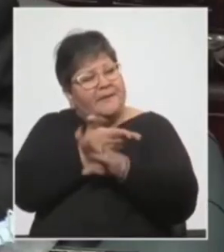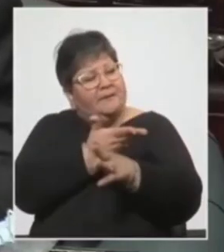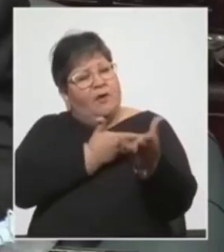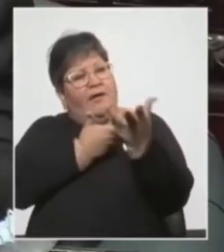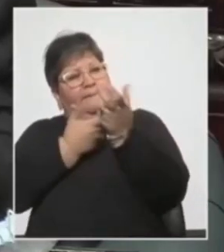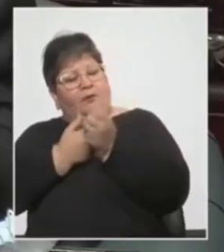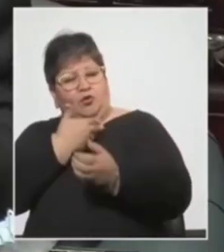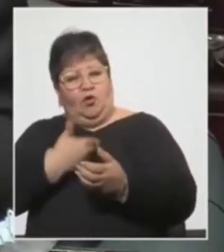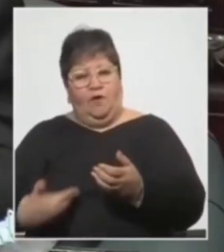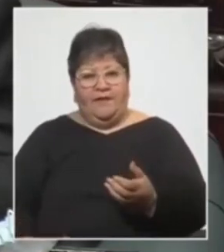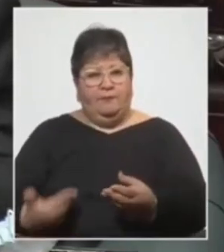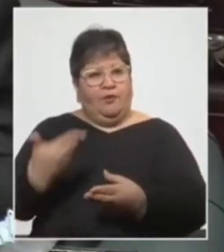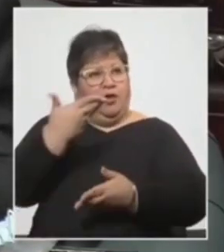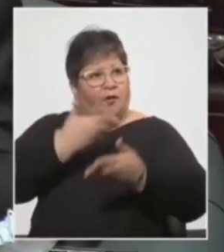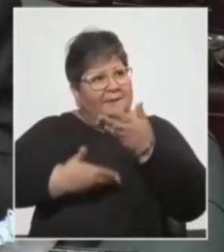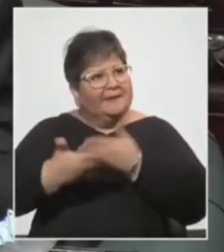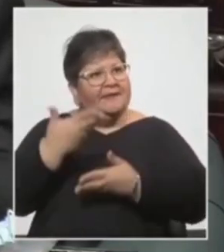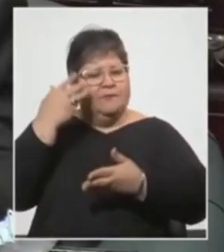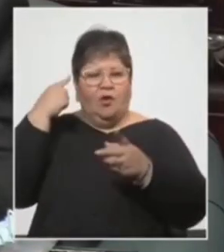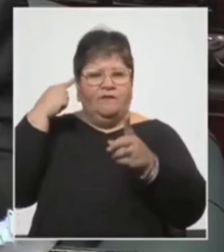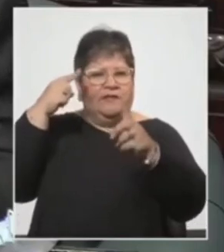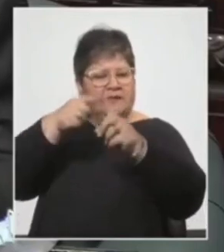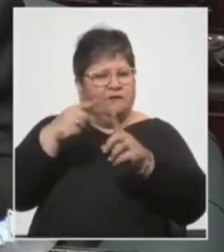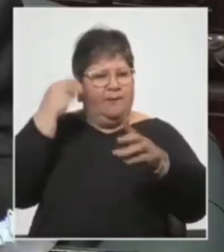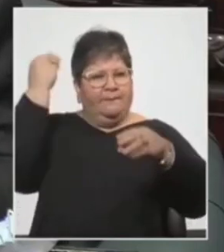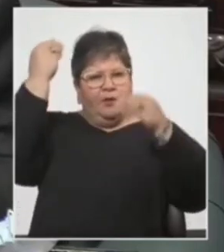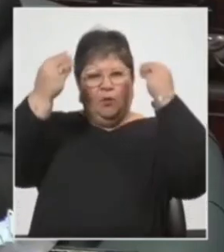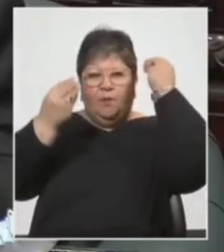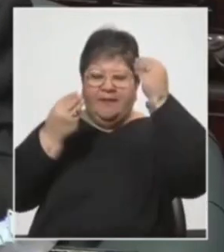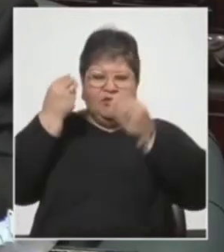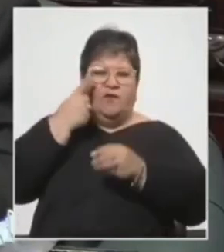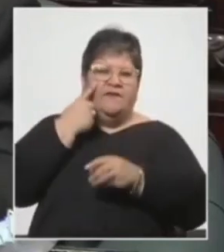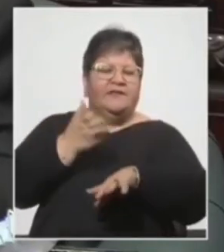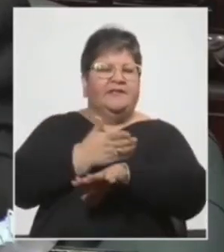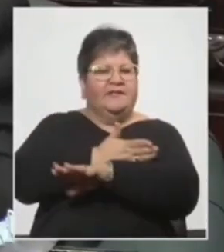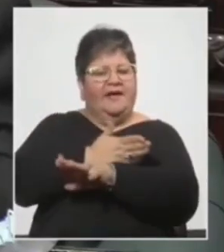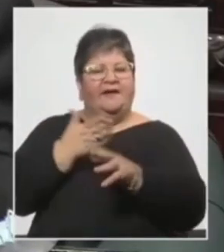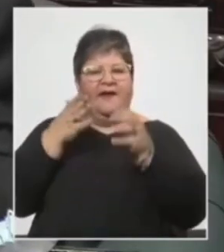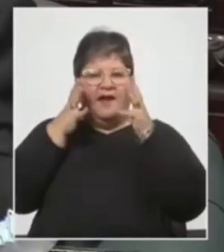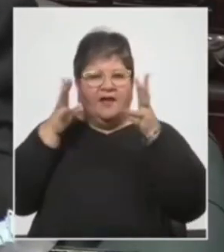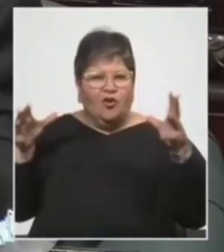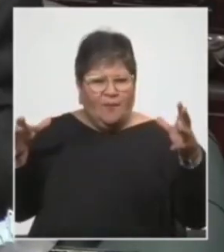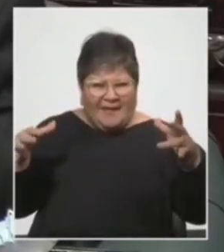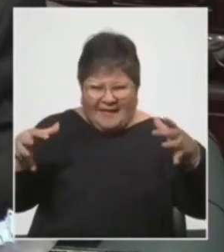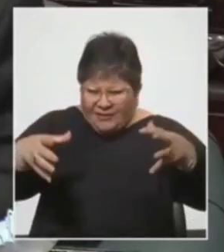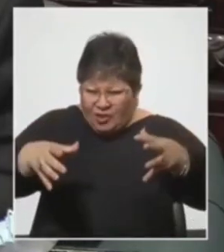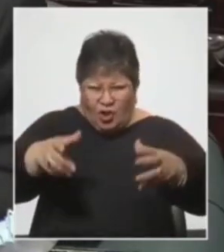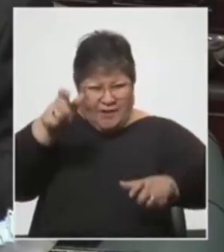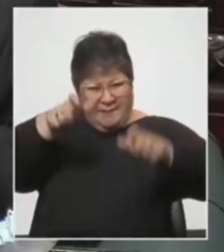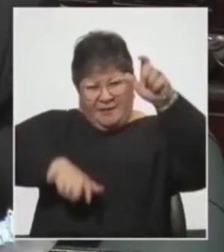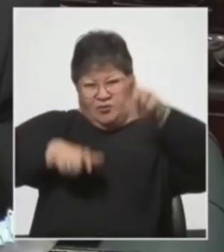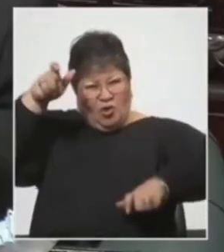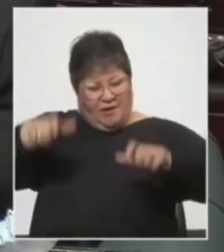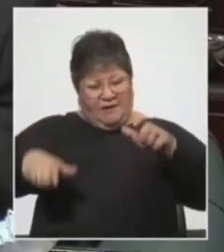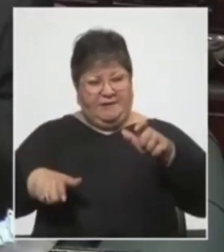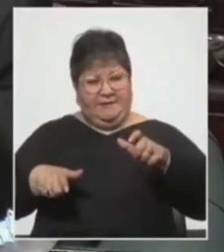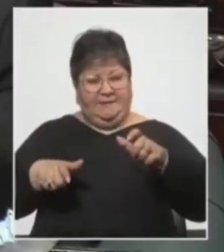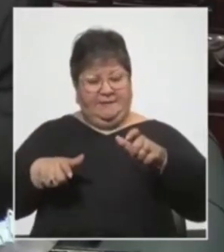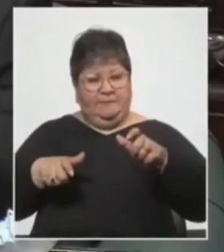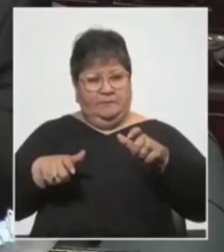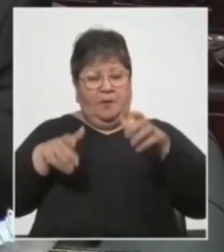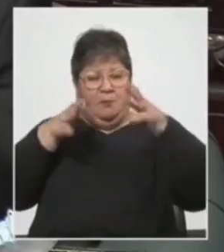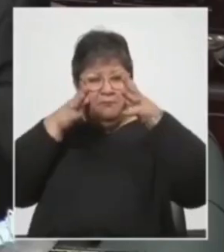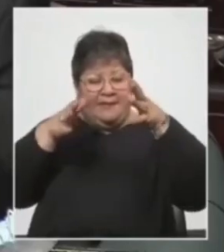preocupación compartiendo el objetivo de evitar aglomeraciones con riesgo sanitario a que lo hagamos sin el riesgo de limitar